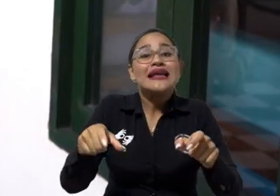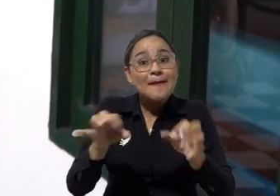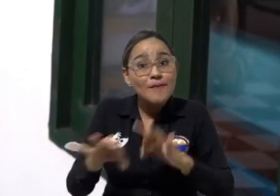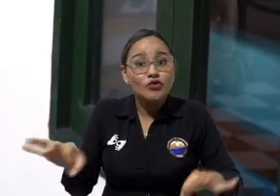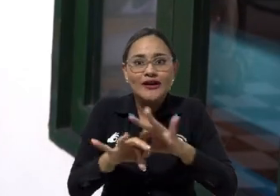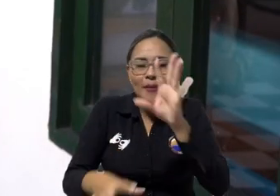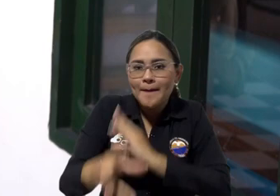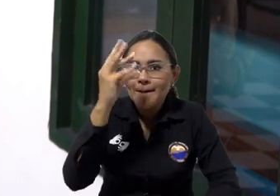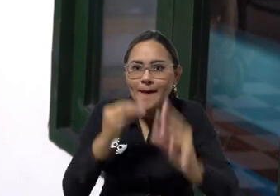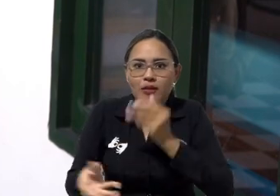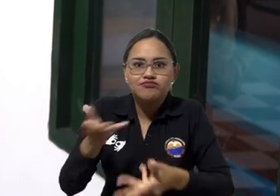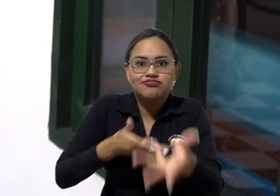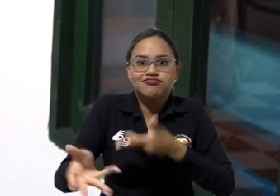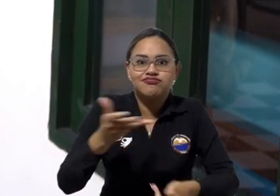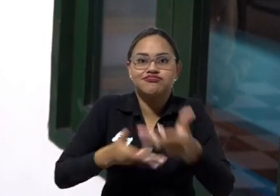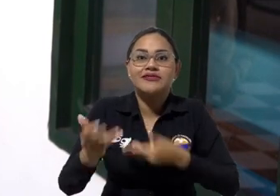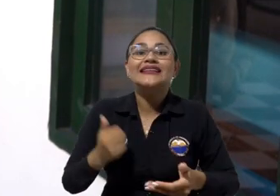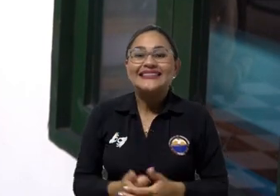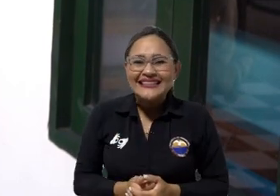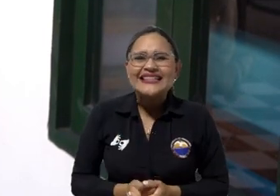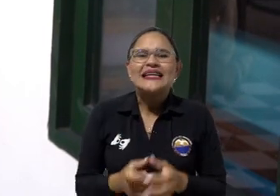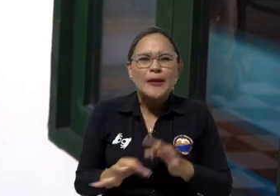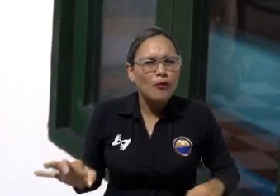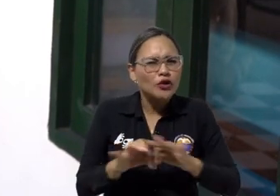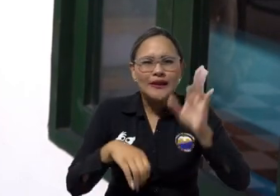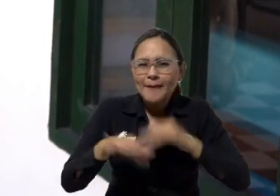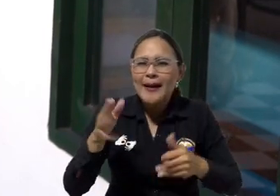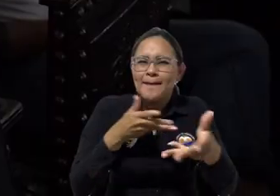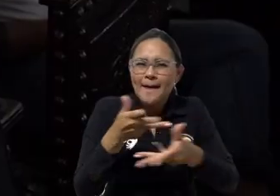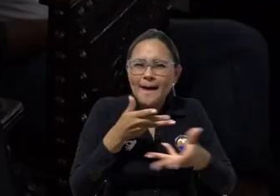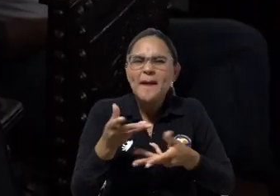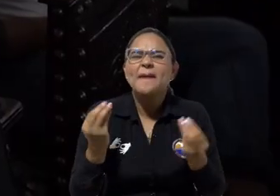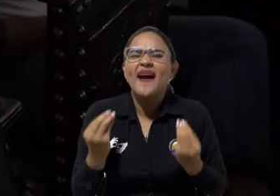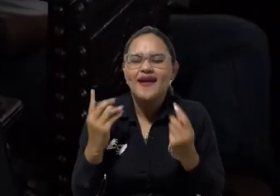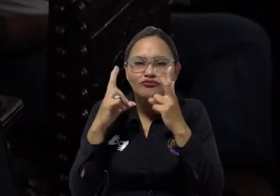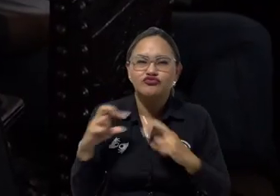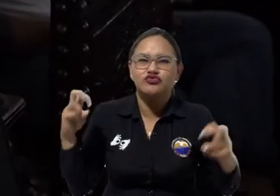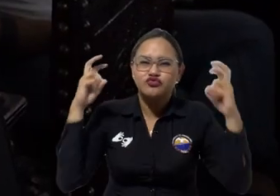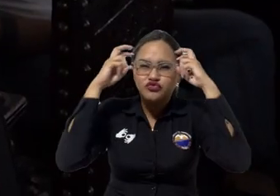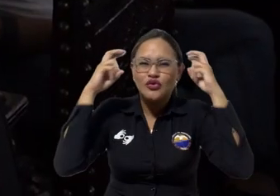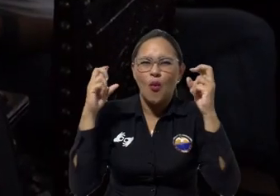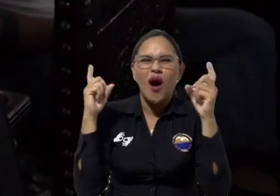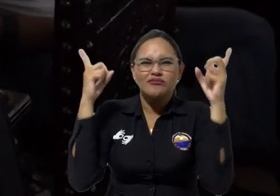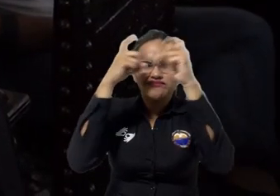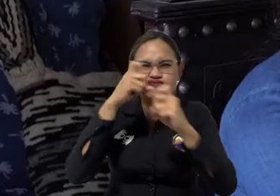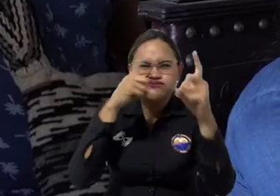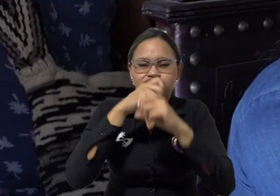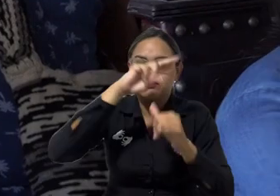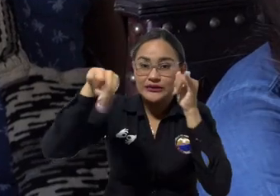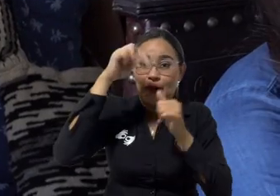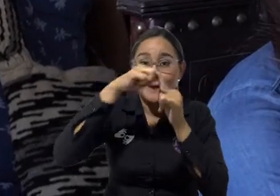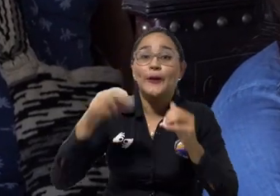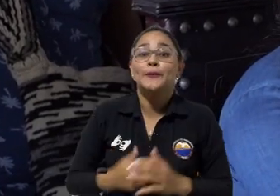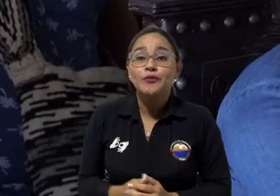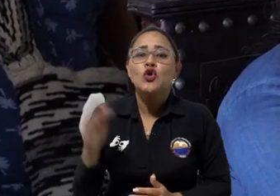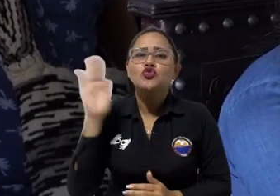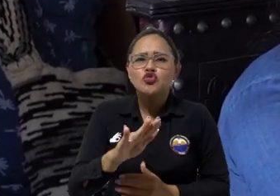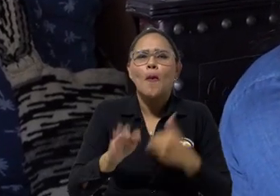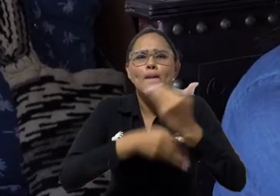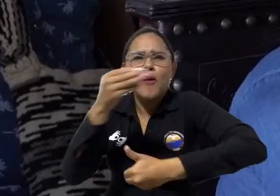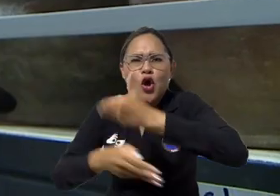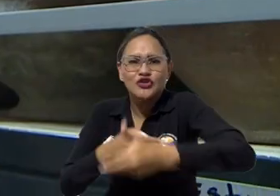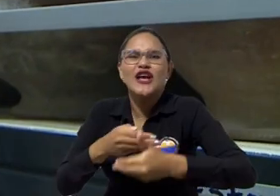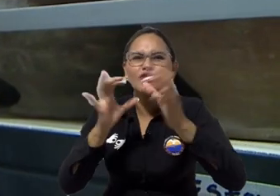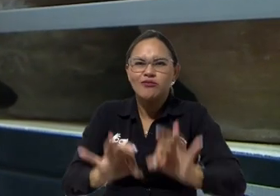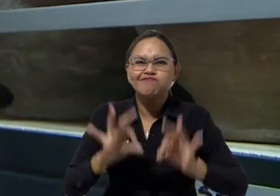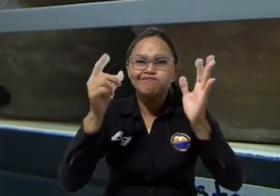espacios tan importantes para la reflexión antropológica. La agenda que hace parte de ese proceso de acreditación tiene una hoja